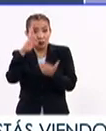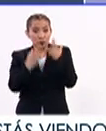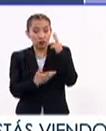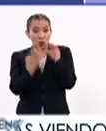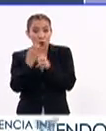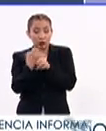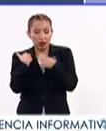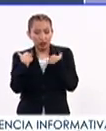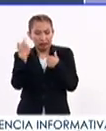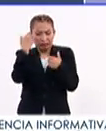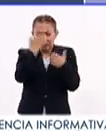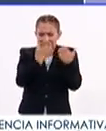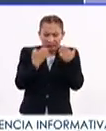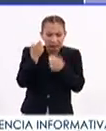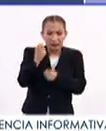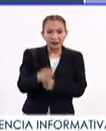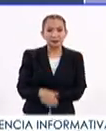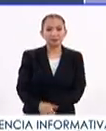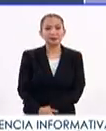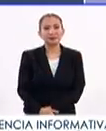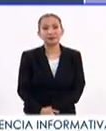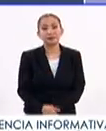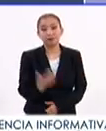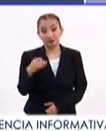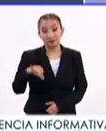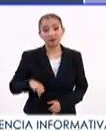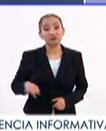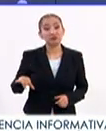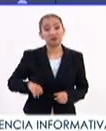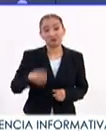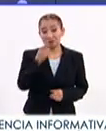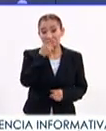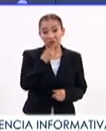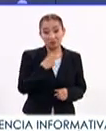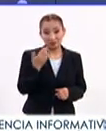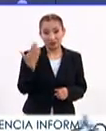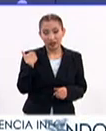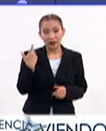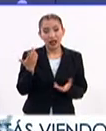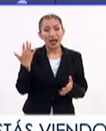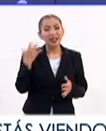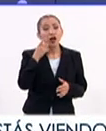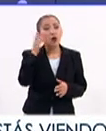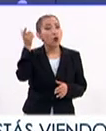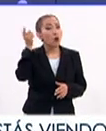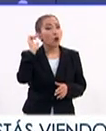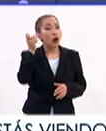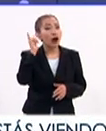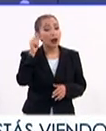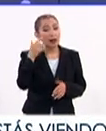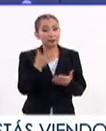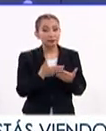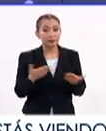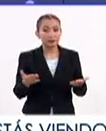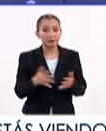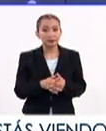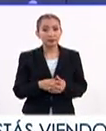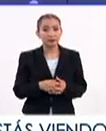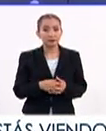tratando de entenderla. Pues es algo muy interesante esto que nos comentas, decías hace rato que ojalá, que ahora